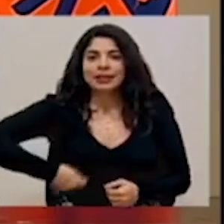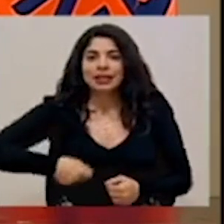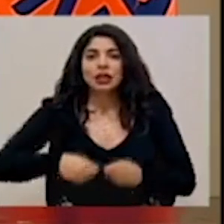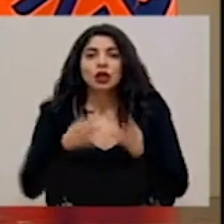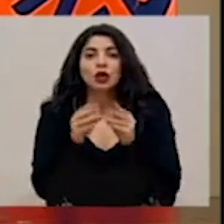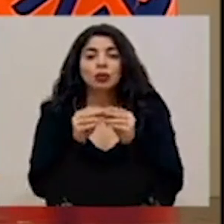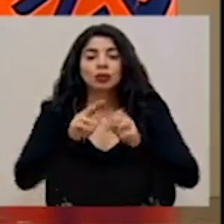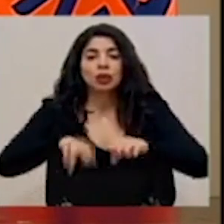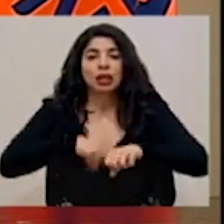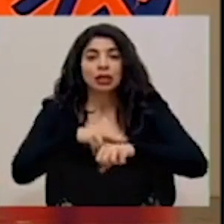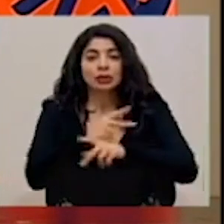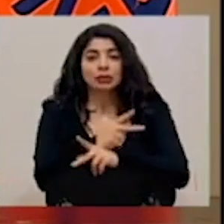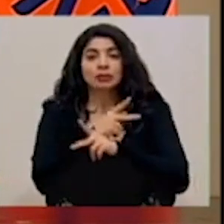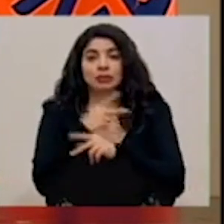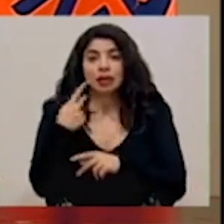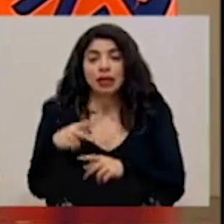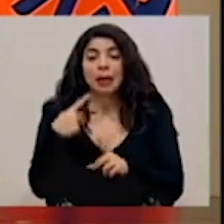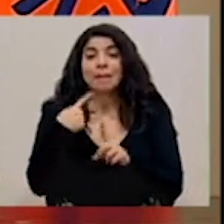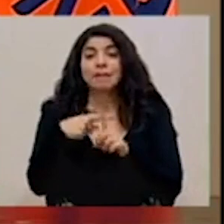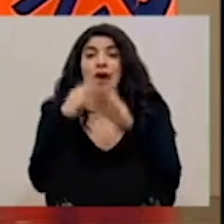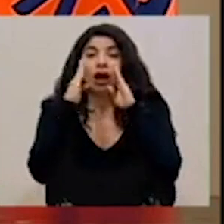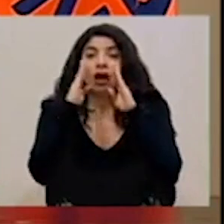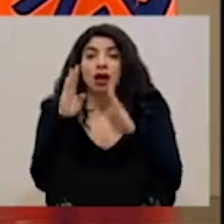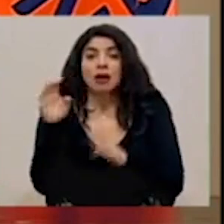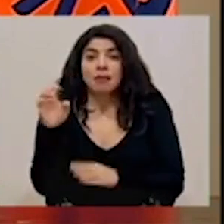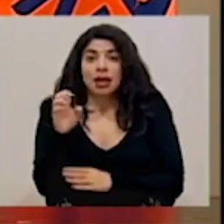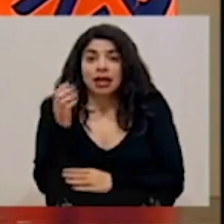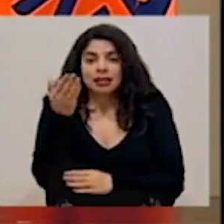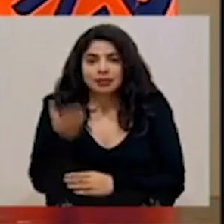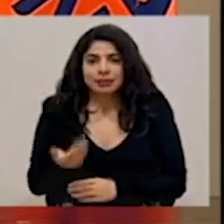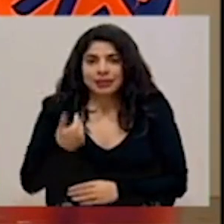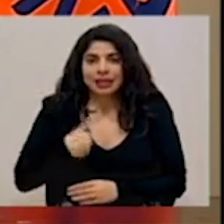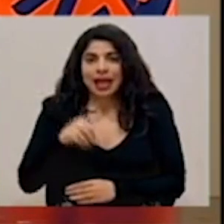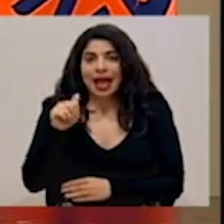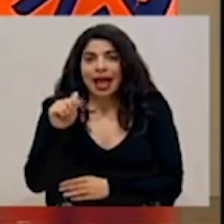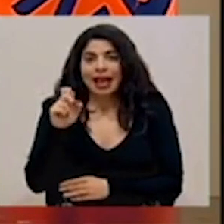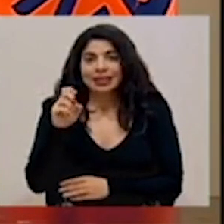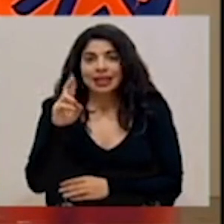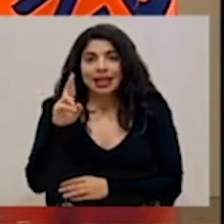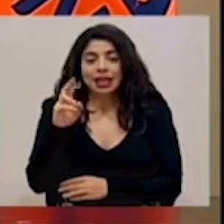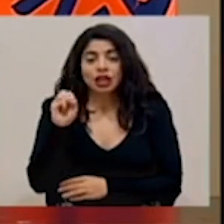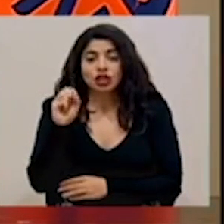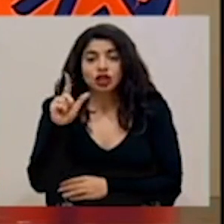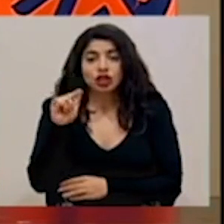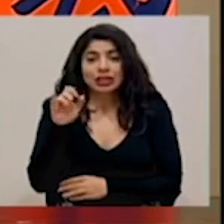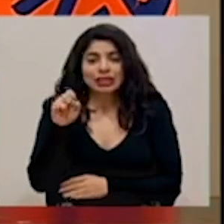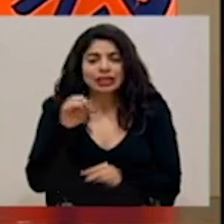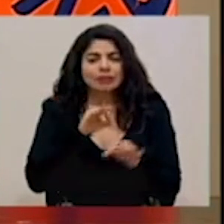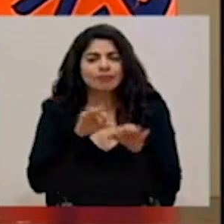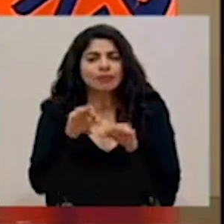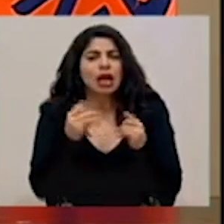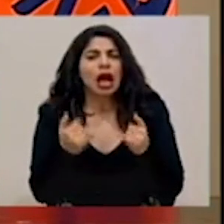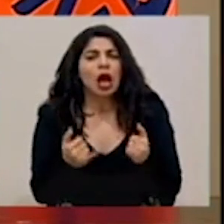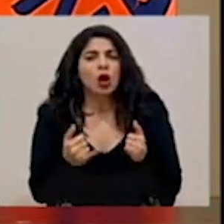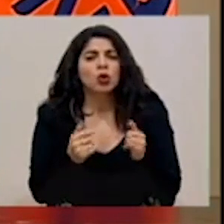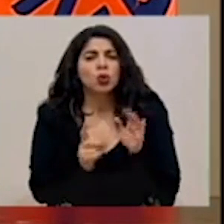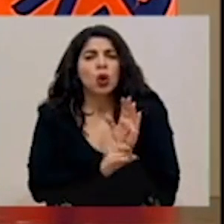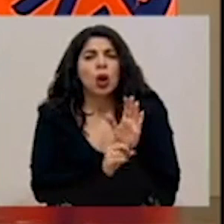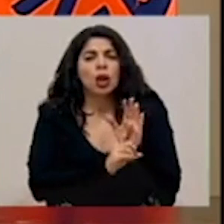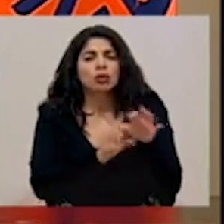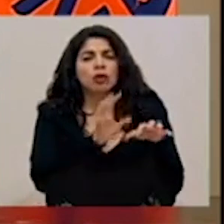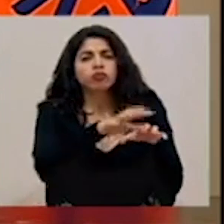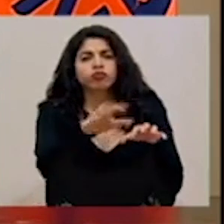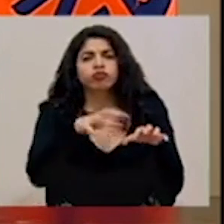Nacional de Prevención de Riesgos y Atención de Emergencias, el señor Alexander Solis, nos hablará sobre la actualización de alertas en cantones